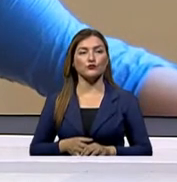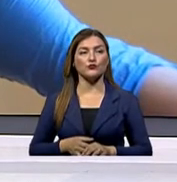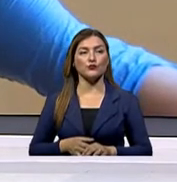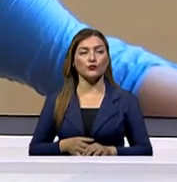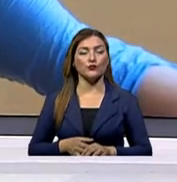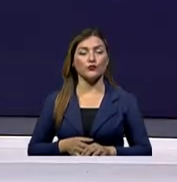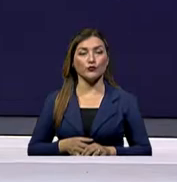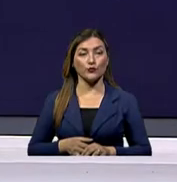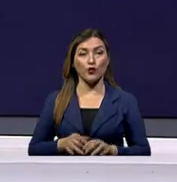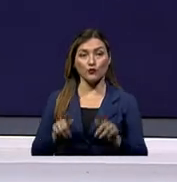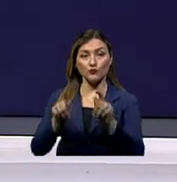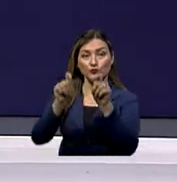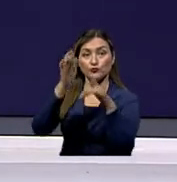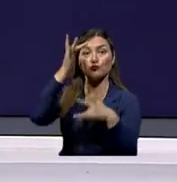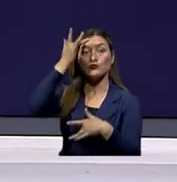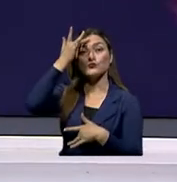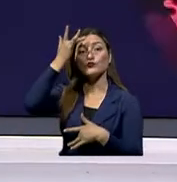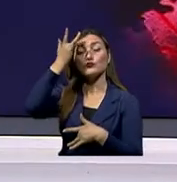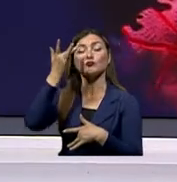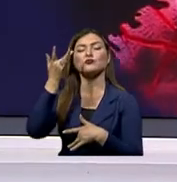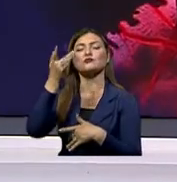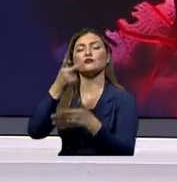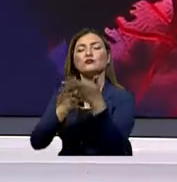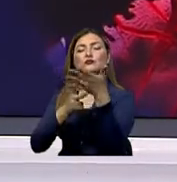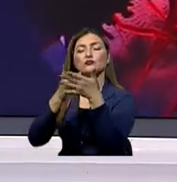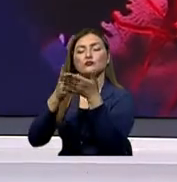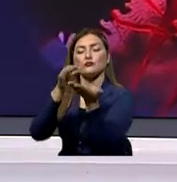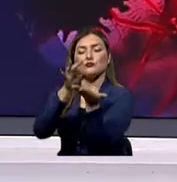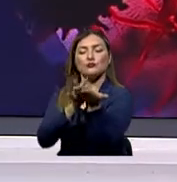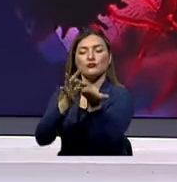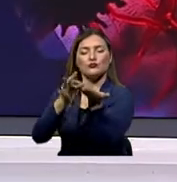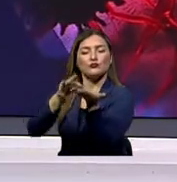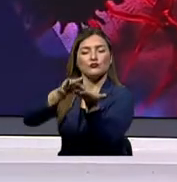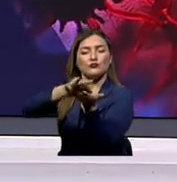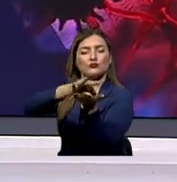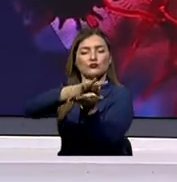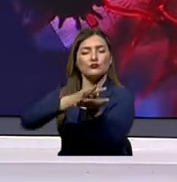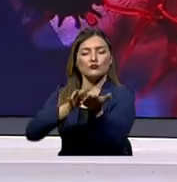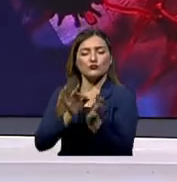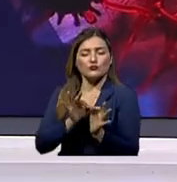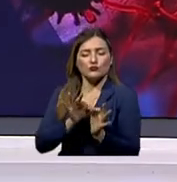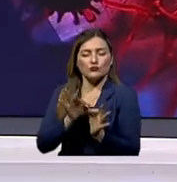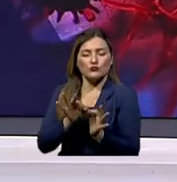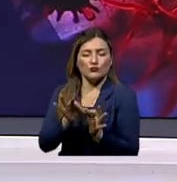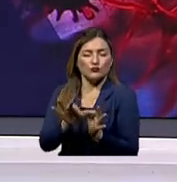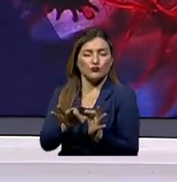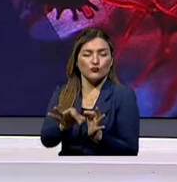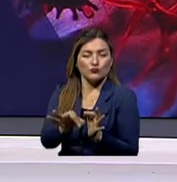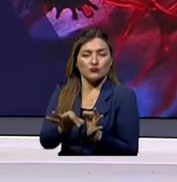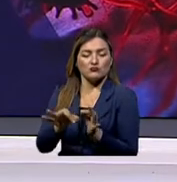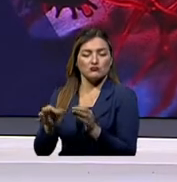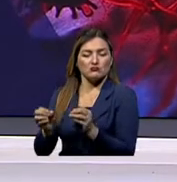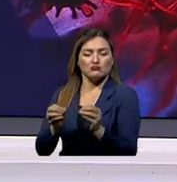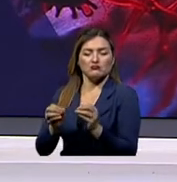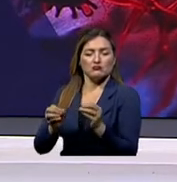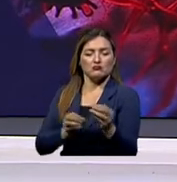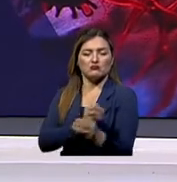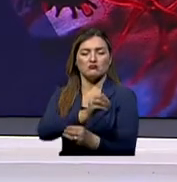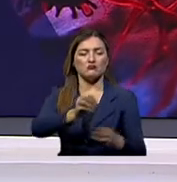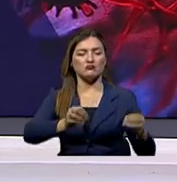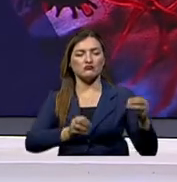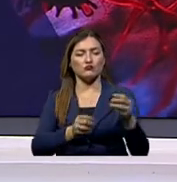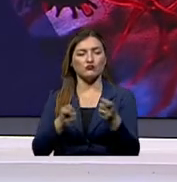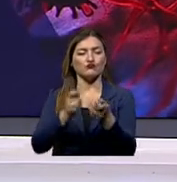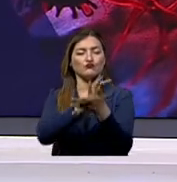El cáncer es una enfermedad en el cual las células comienzan a multiplicarse de forma desorganizada y sin control. Cuando el